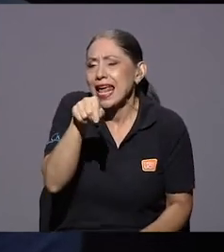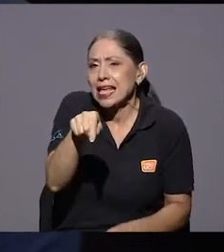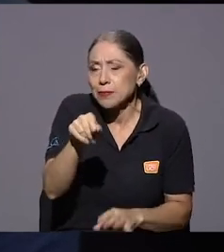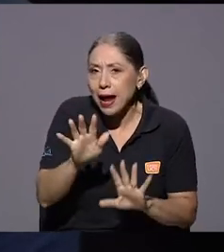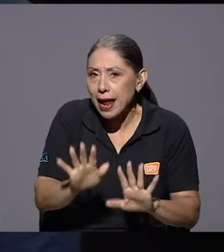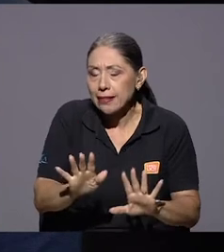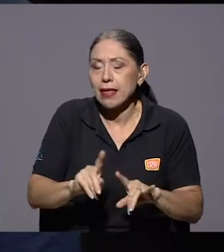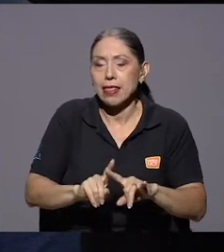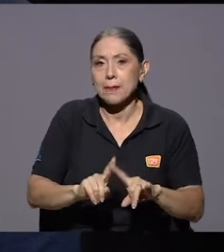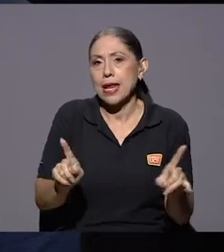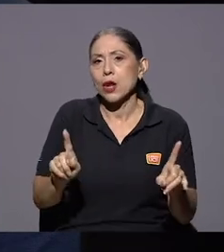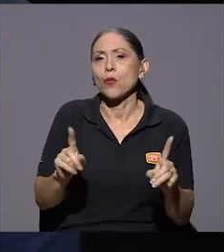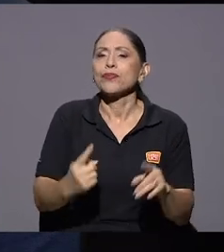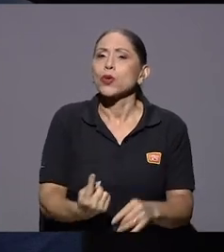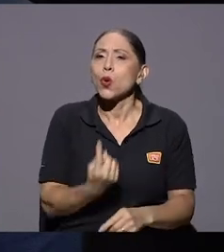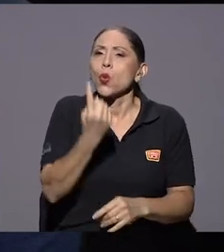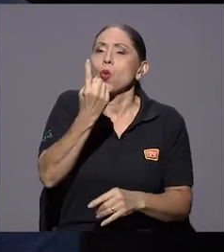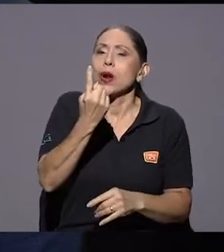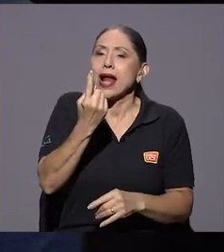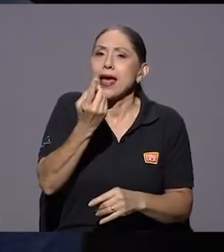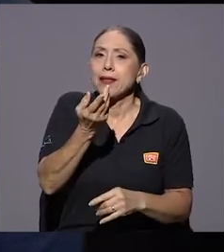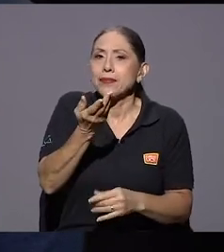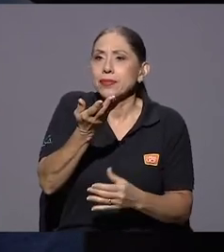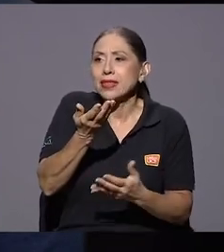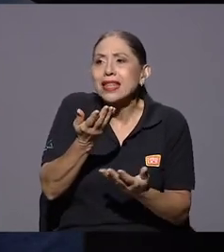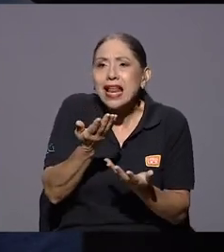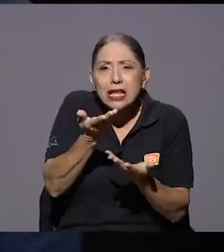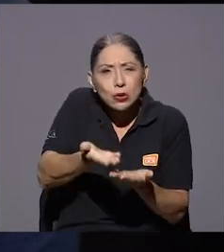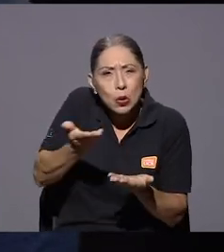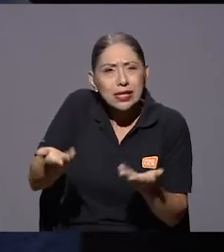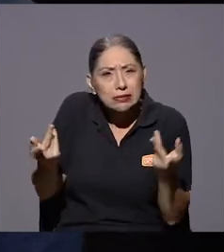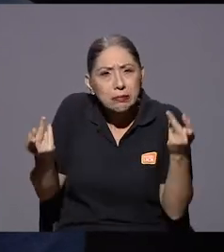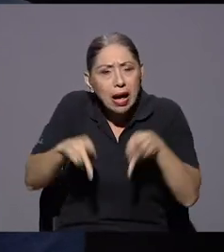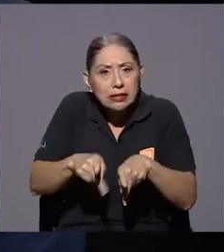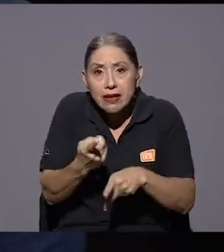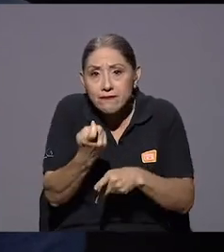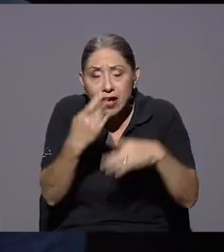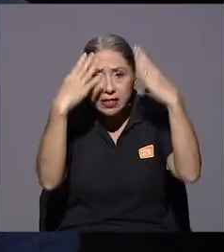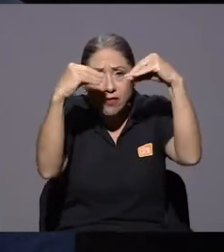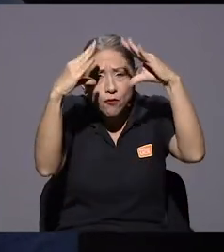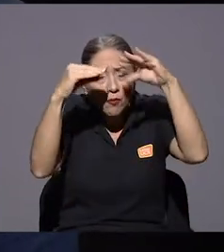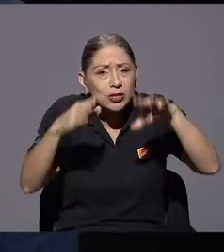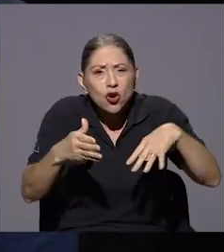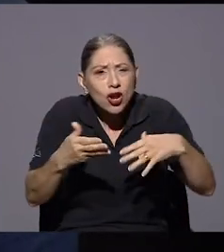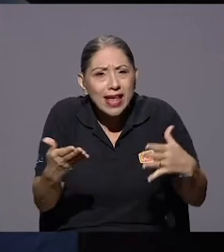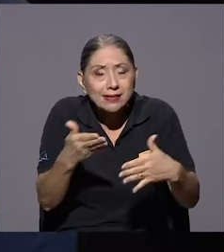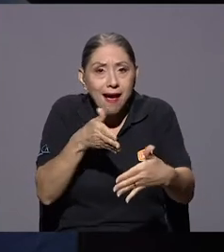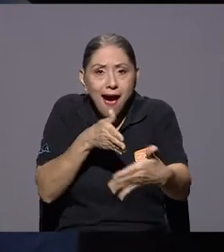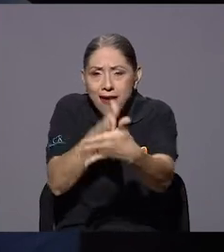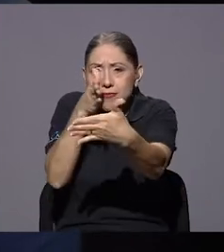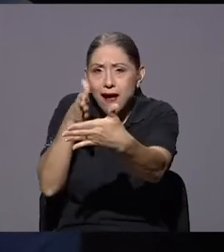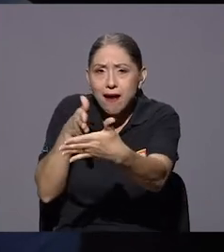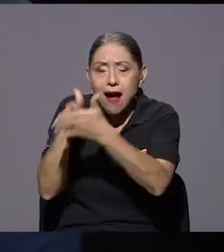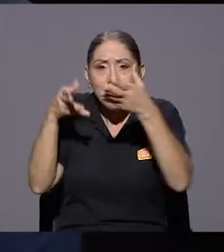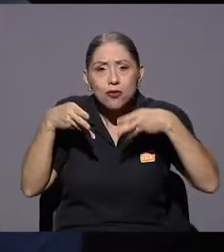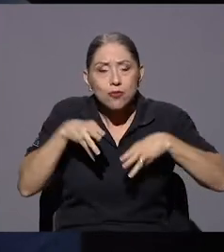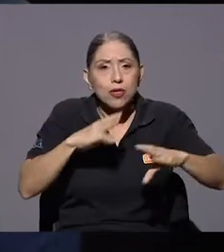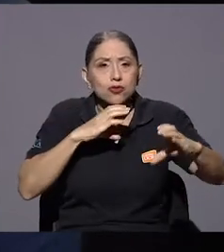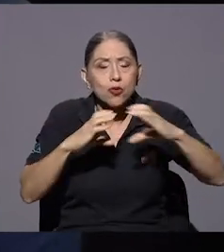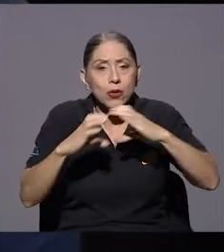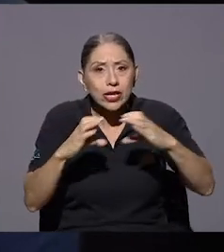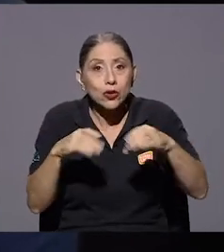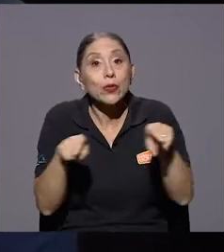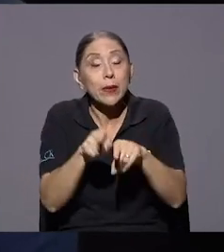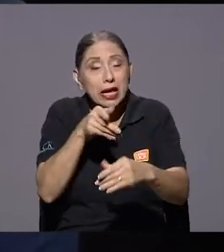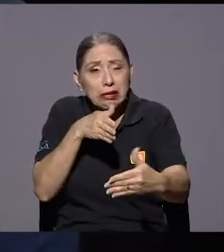debería ser así pero una de las líneas discursivas de la desinformación es atacar a los medios de comunicación y a los periodistas o sea eso